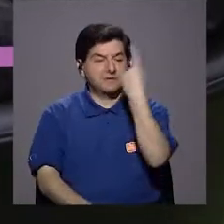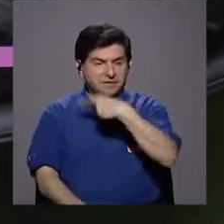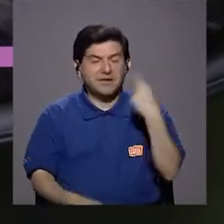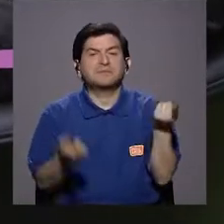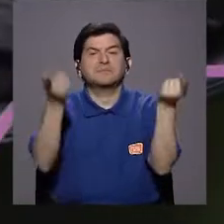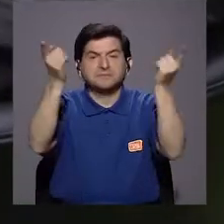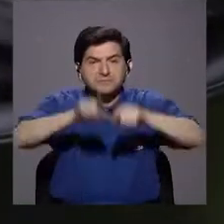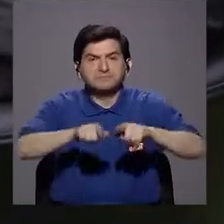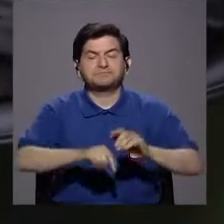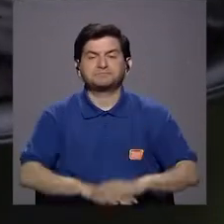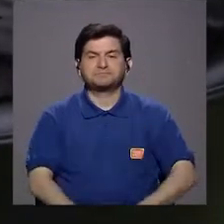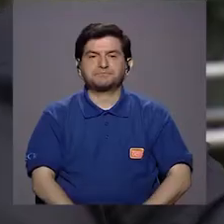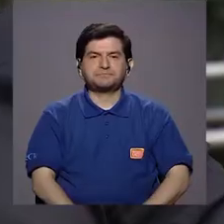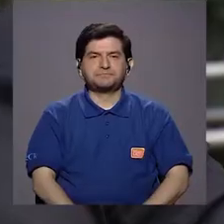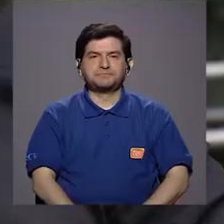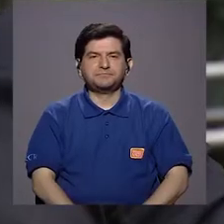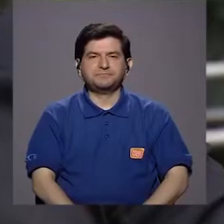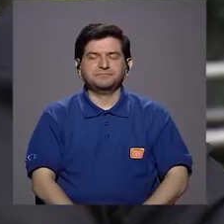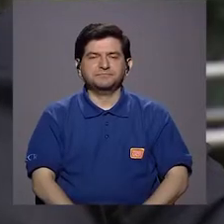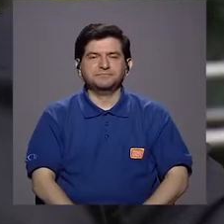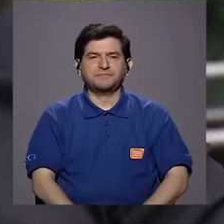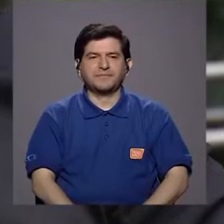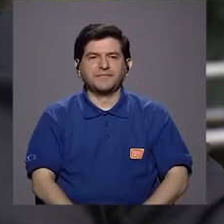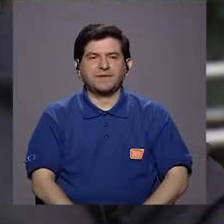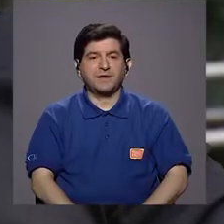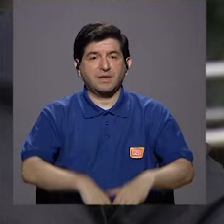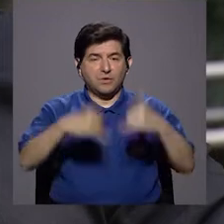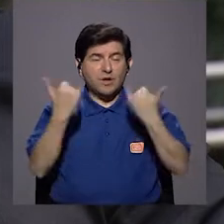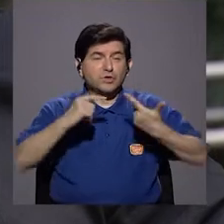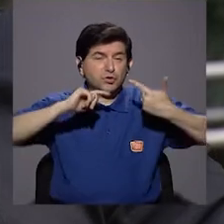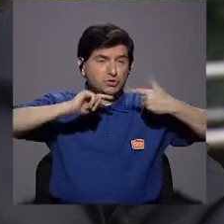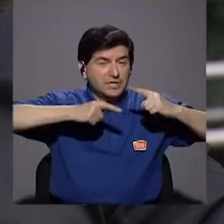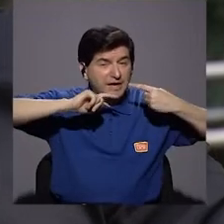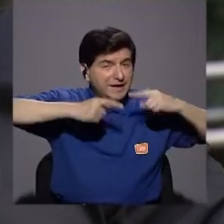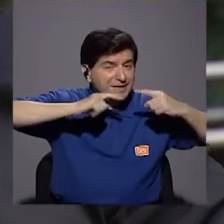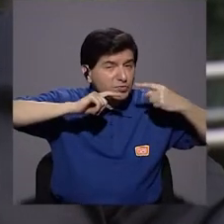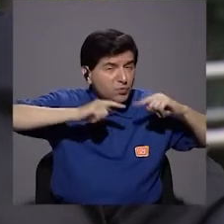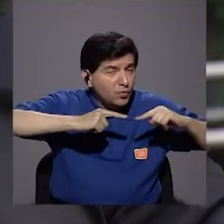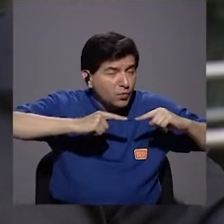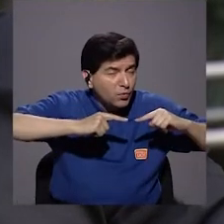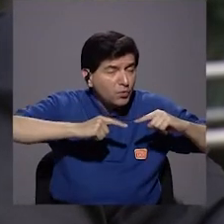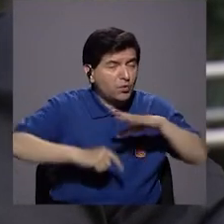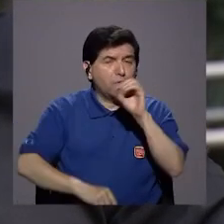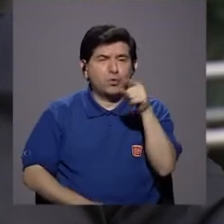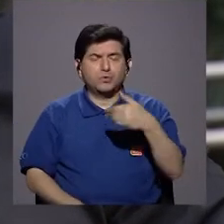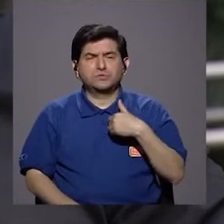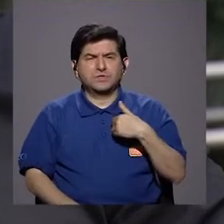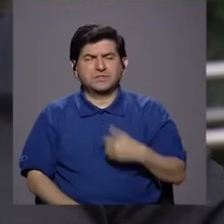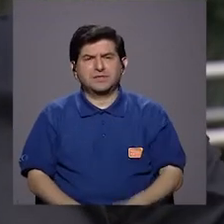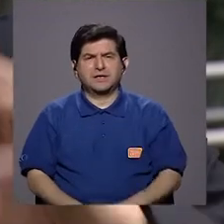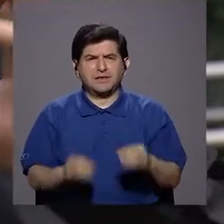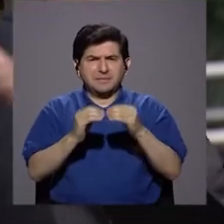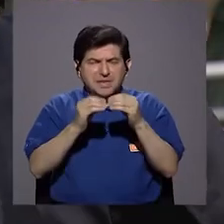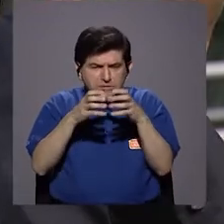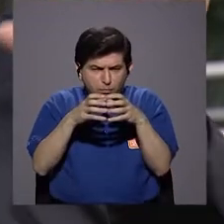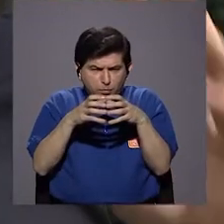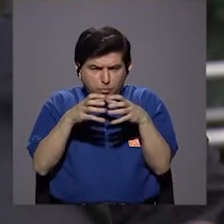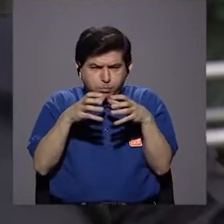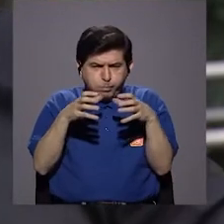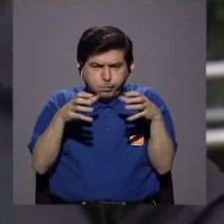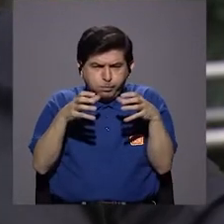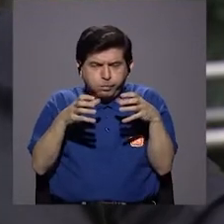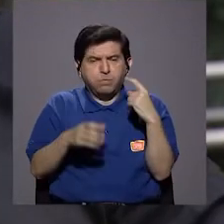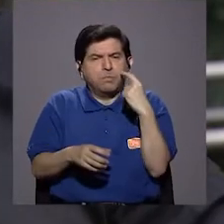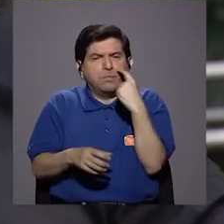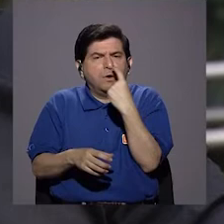parte bucodental nos pasa. Bueno, yo creo que una vez que tenés dolor, ¿verdad? O una vez que tenés un aumento de volumen